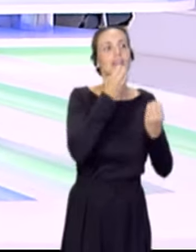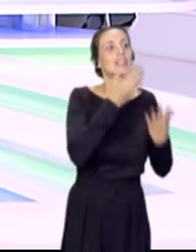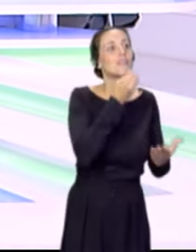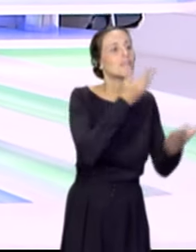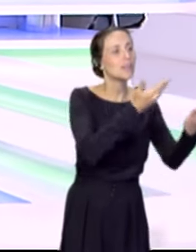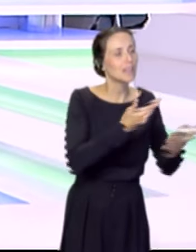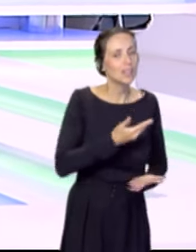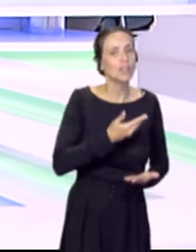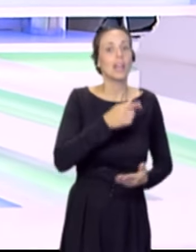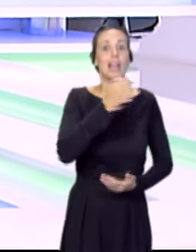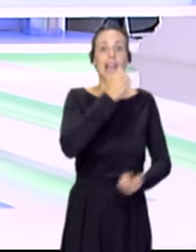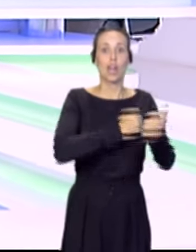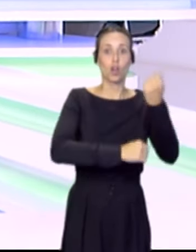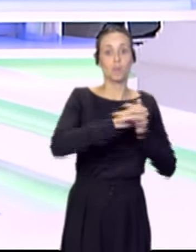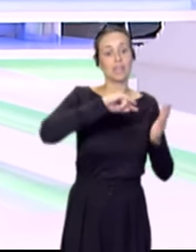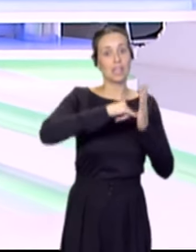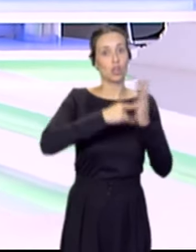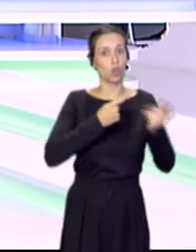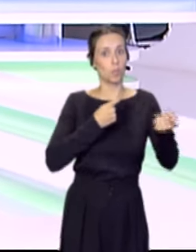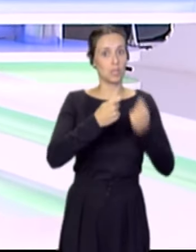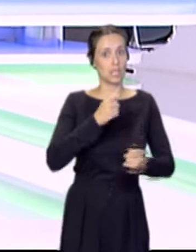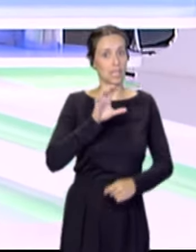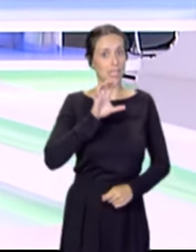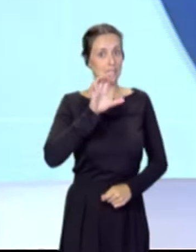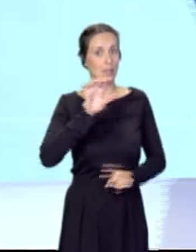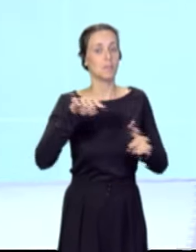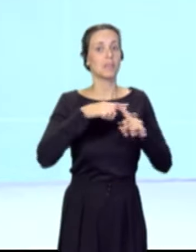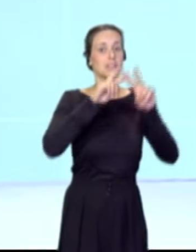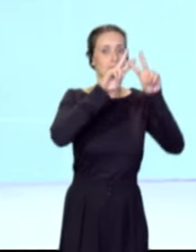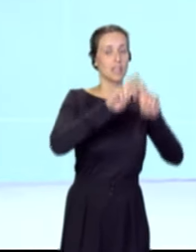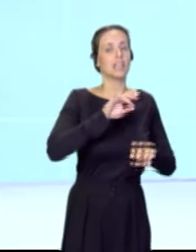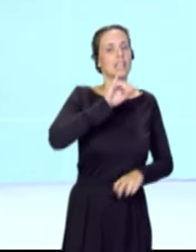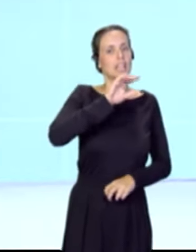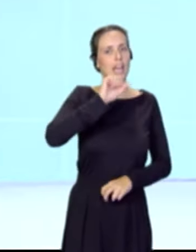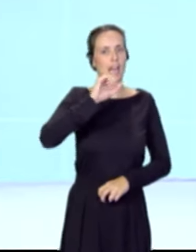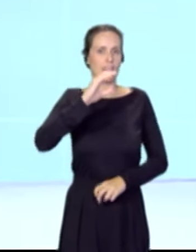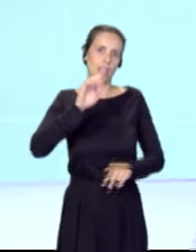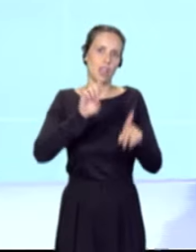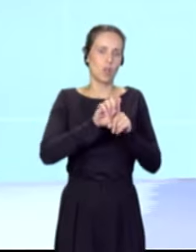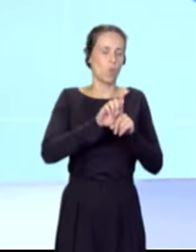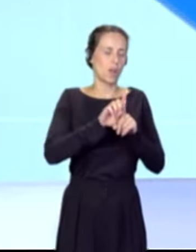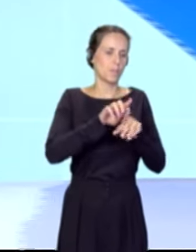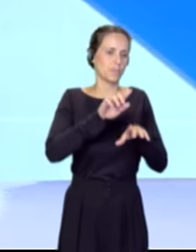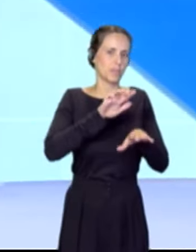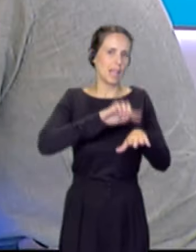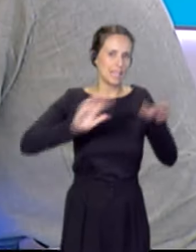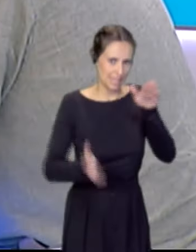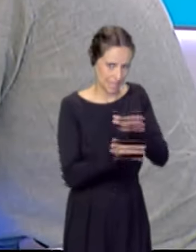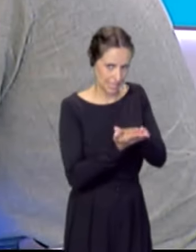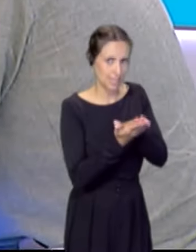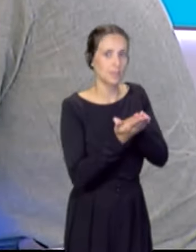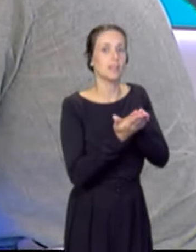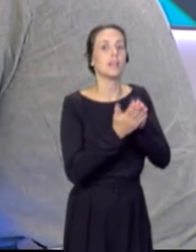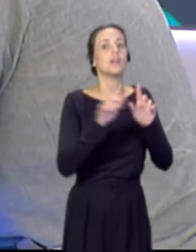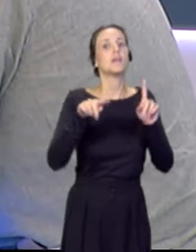días, muchas gracias. Él es economista técnico comercial del Estado, investigador desde el IAC en excedencia y director de la iniciativa Light